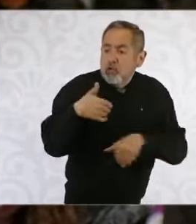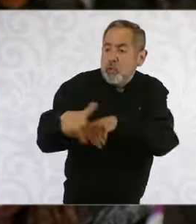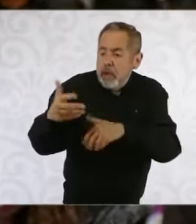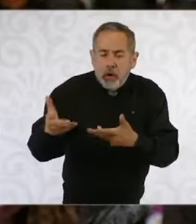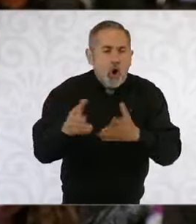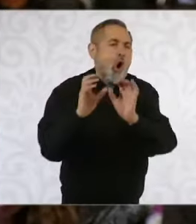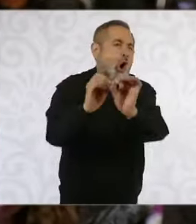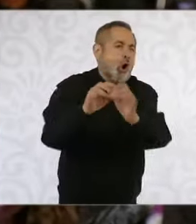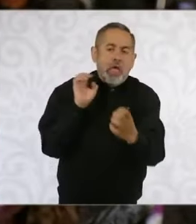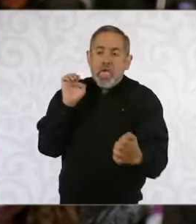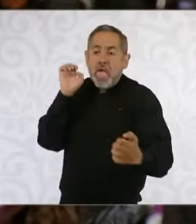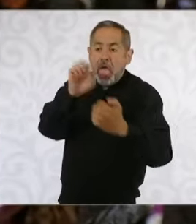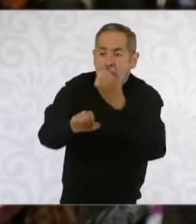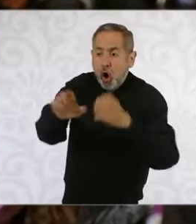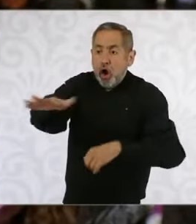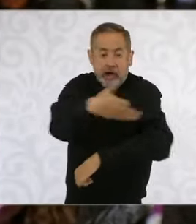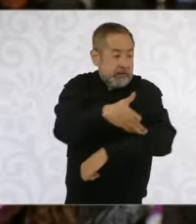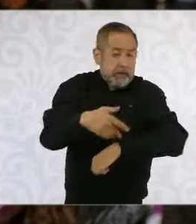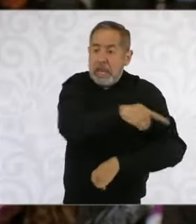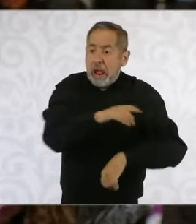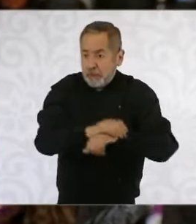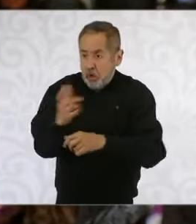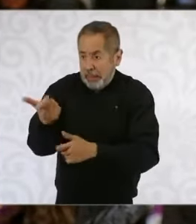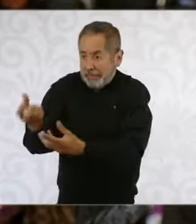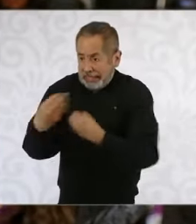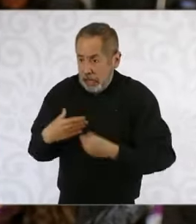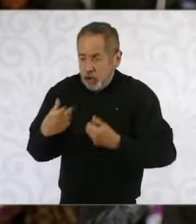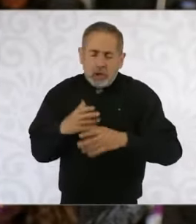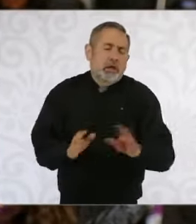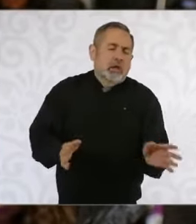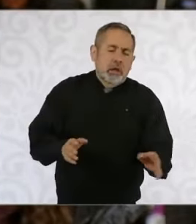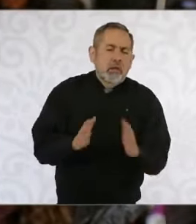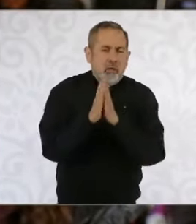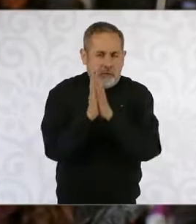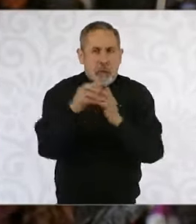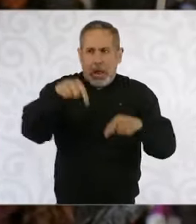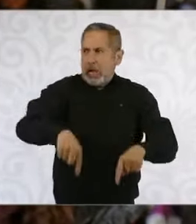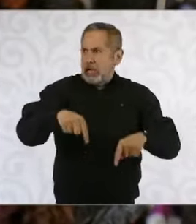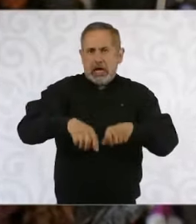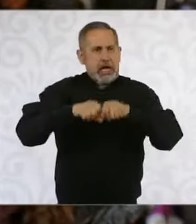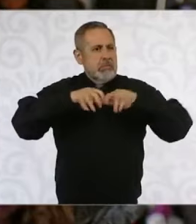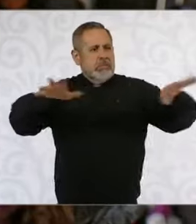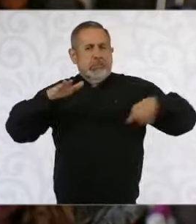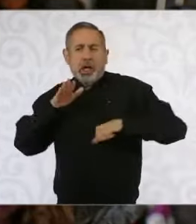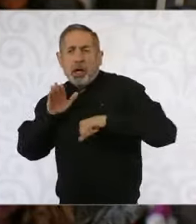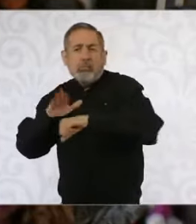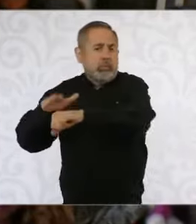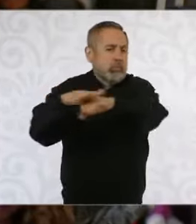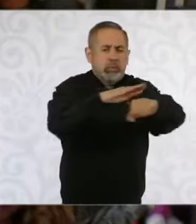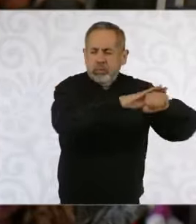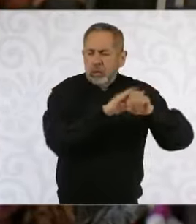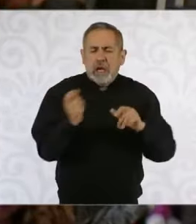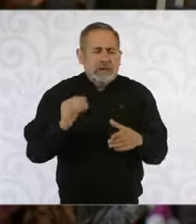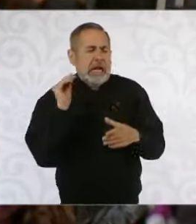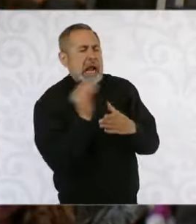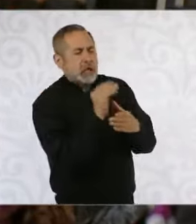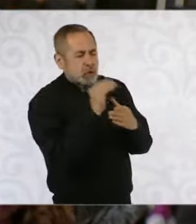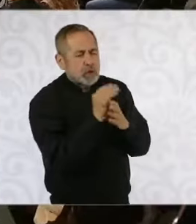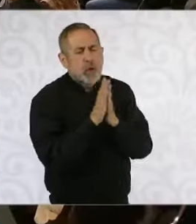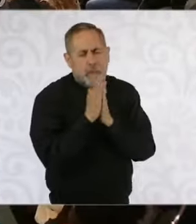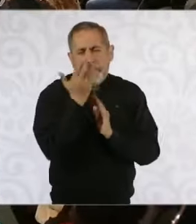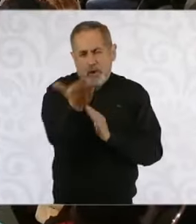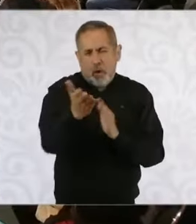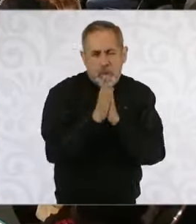necesita dinero y ver si pudieran tratar esto y aprovechar este altavoz para que hagan un llamamiento a las personas que no hagan caso a todo este tipo de fraudes.